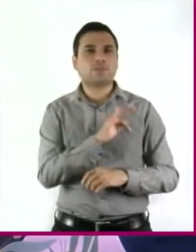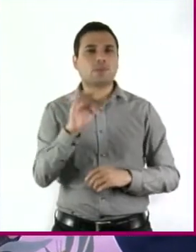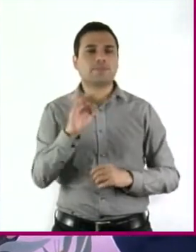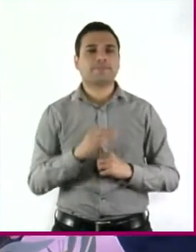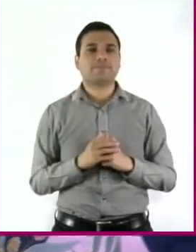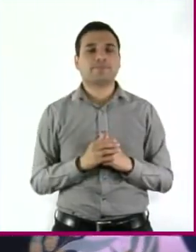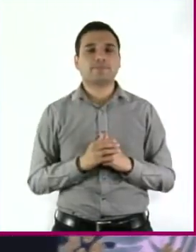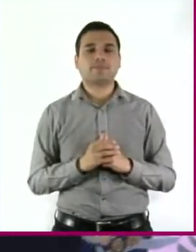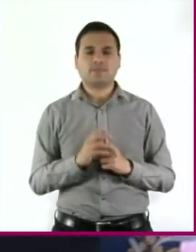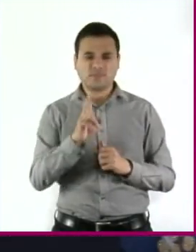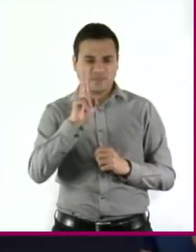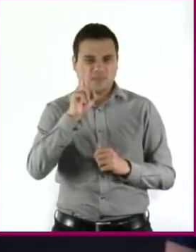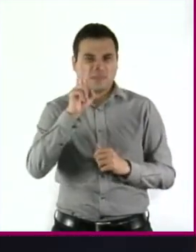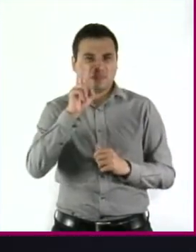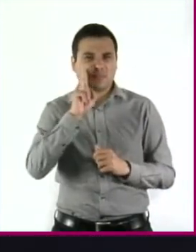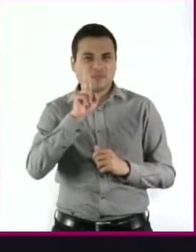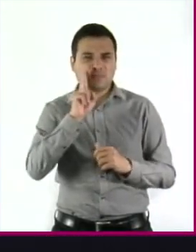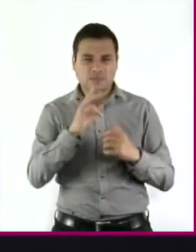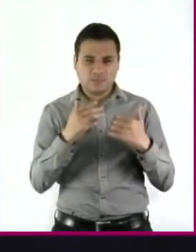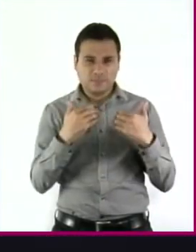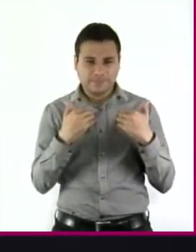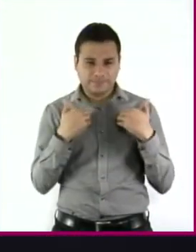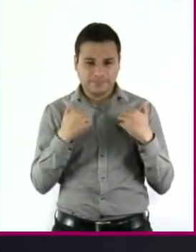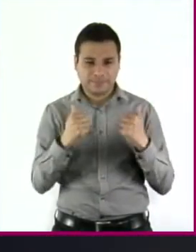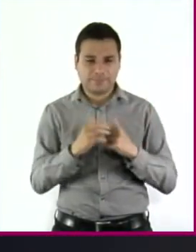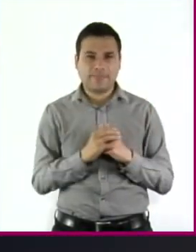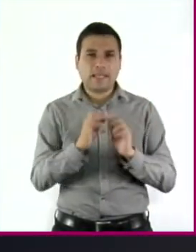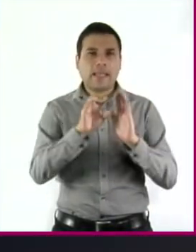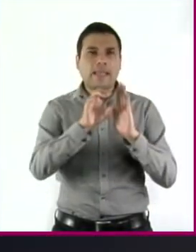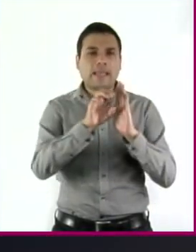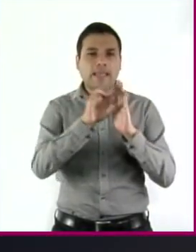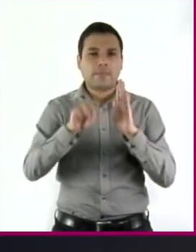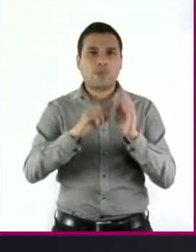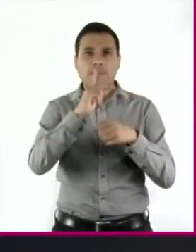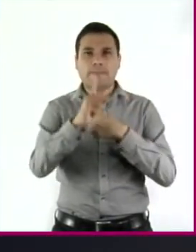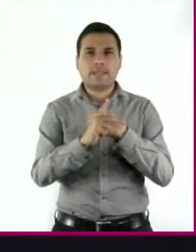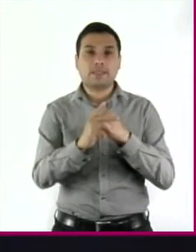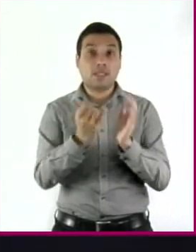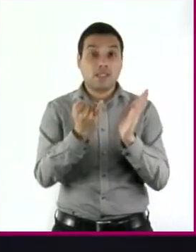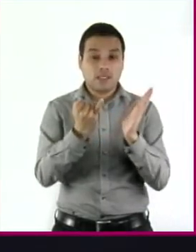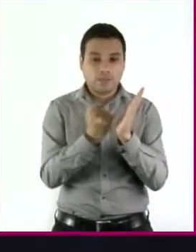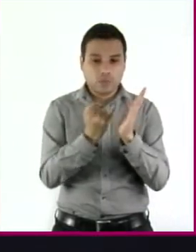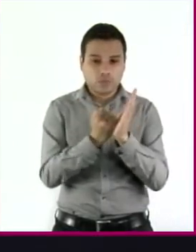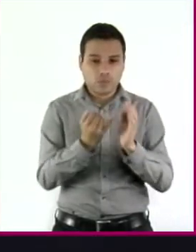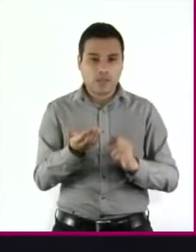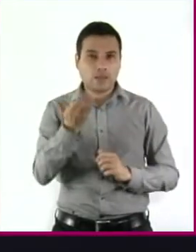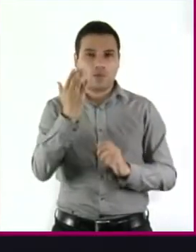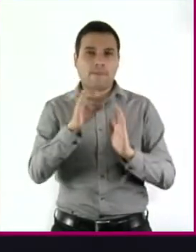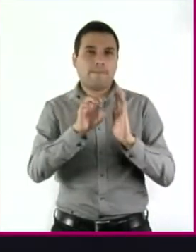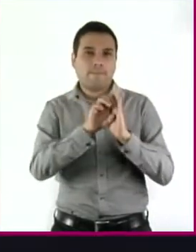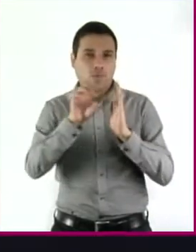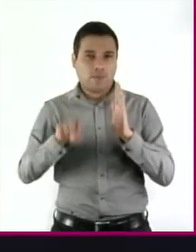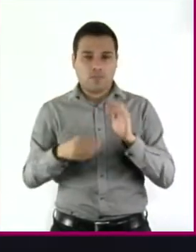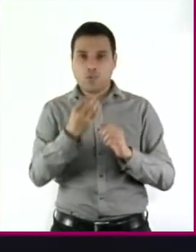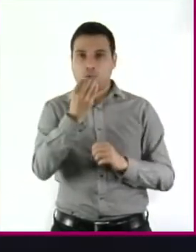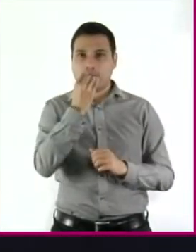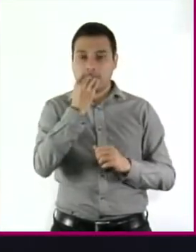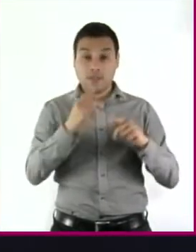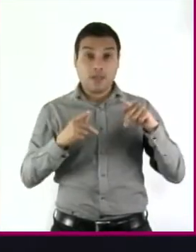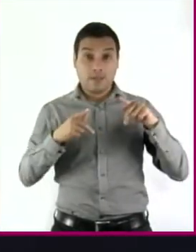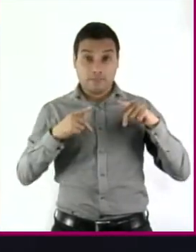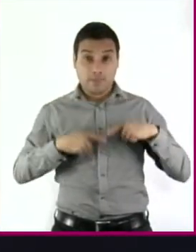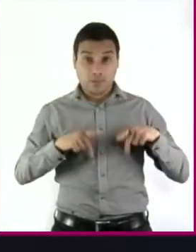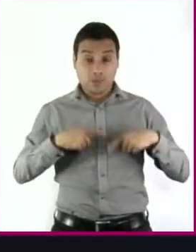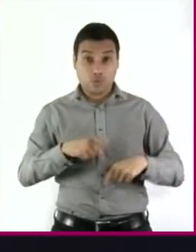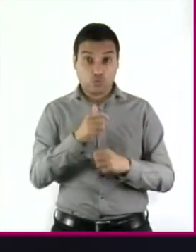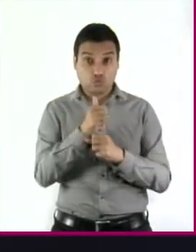A ver si entiendo. Sin una nación cobran un impuesto muy alto por algo esencial, como la comida. Las personas afectadas tienen